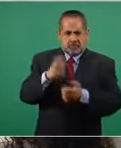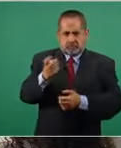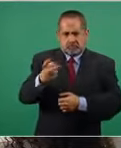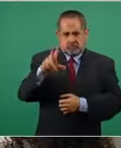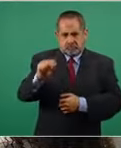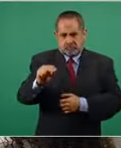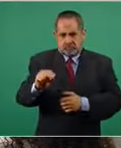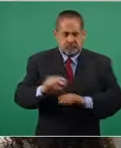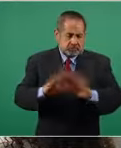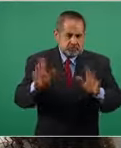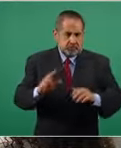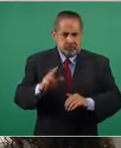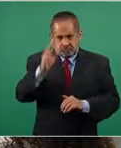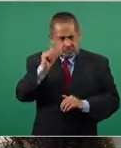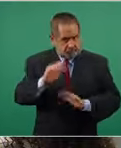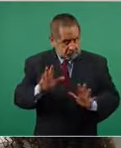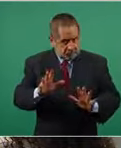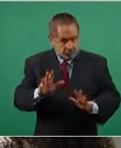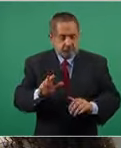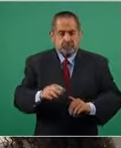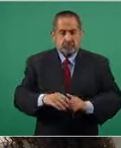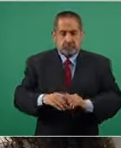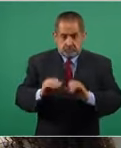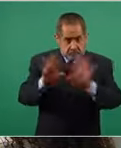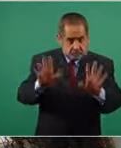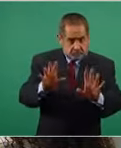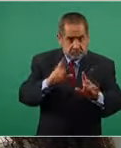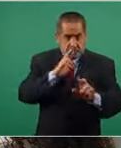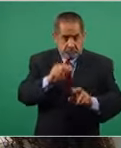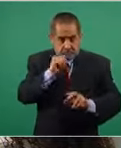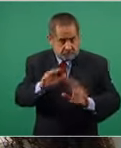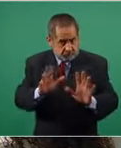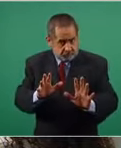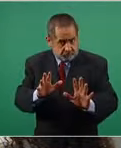¿de acuerdo? ¿quedó algo sin responder?